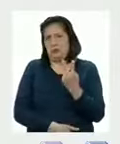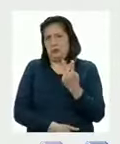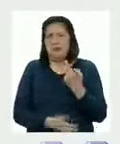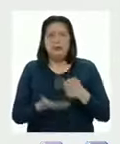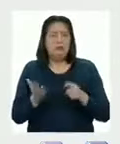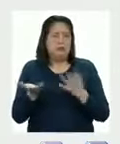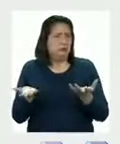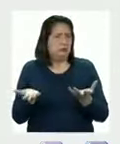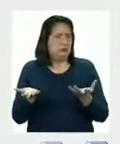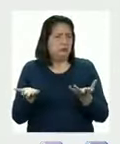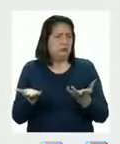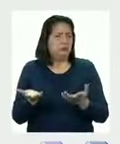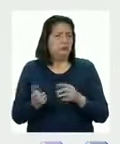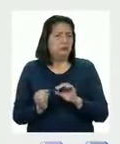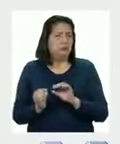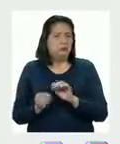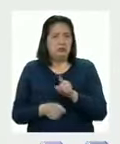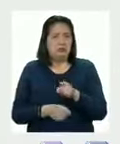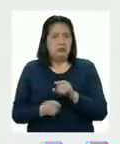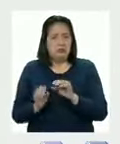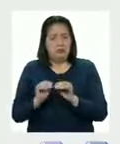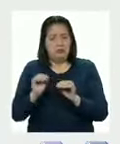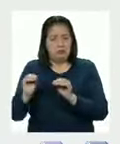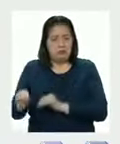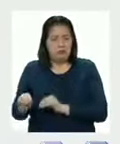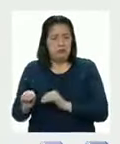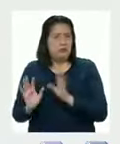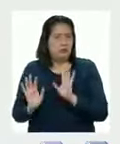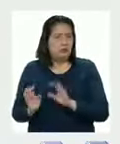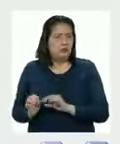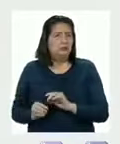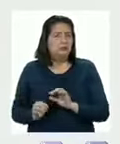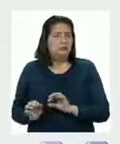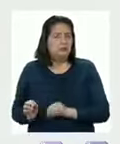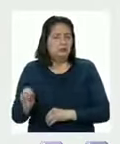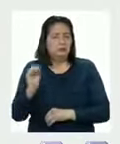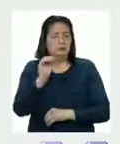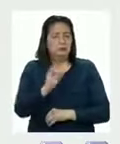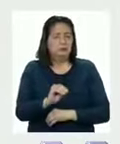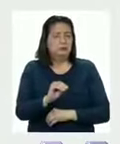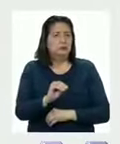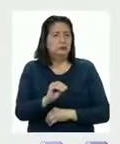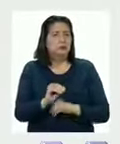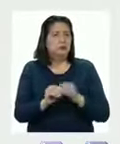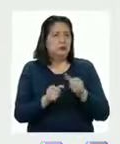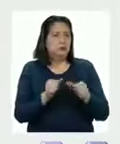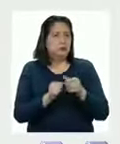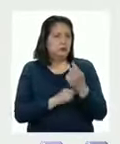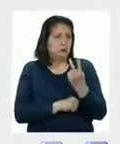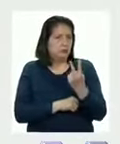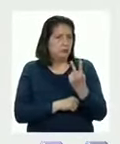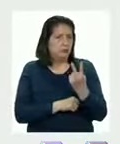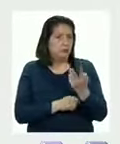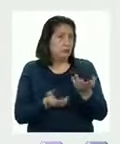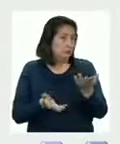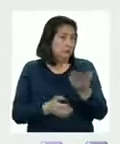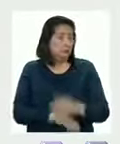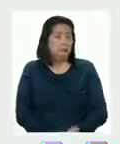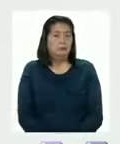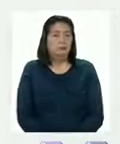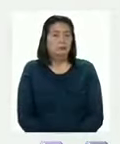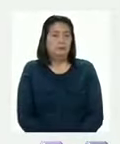Entonces, dice que ella quita las piedritas Y las reemplaza por una en el casillero del dos Así